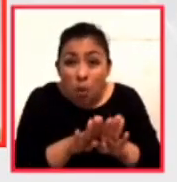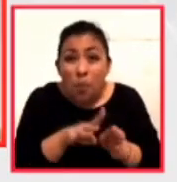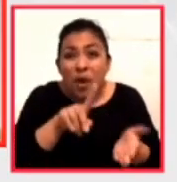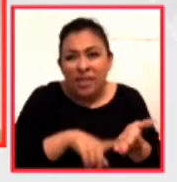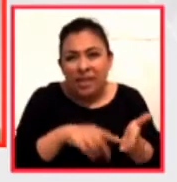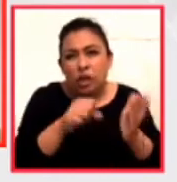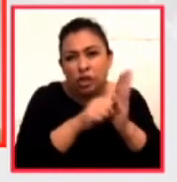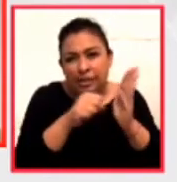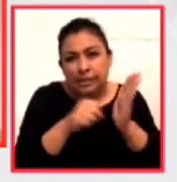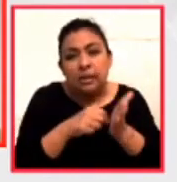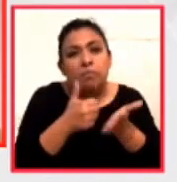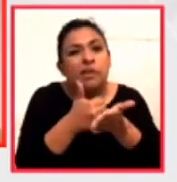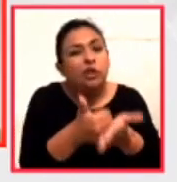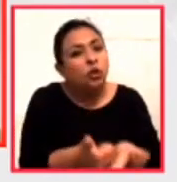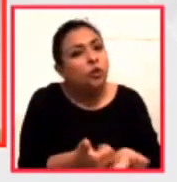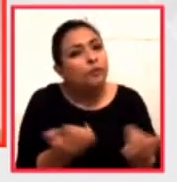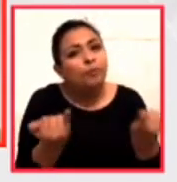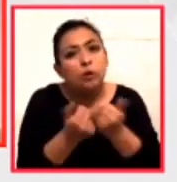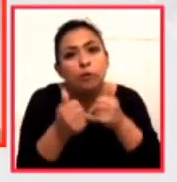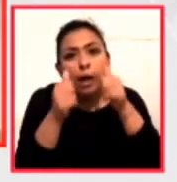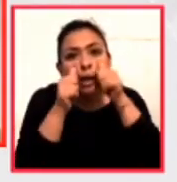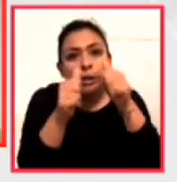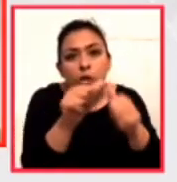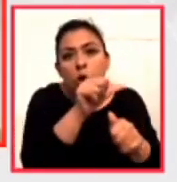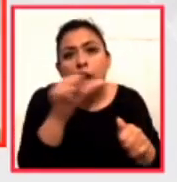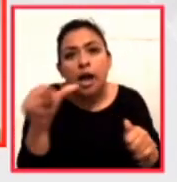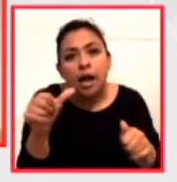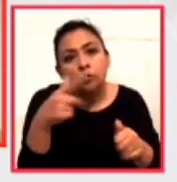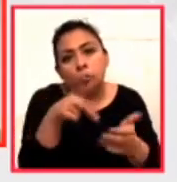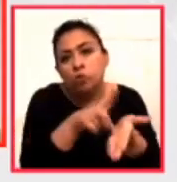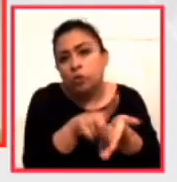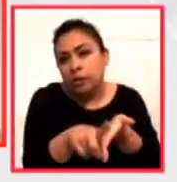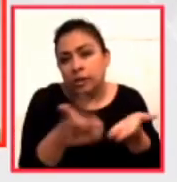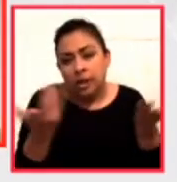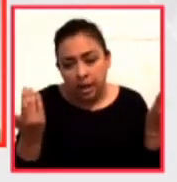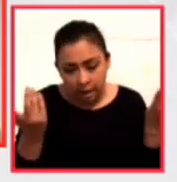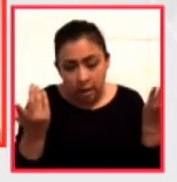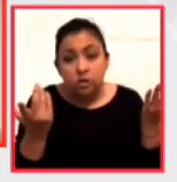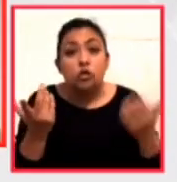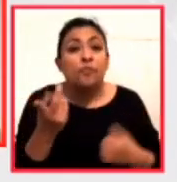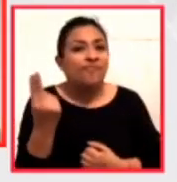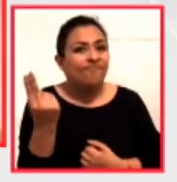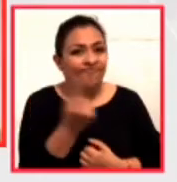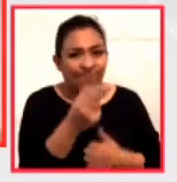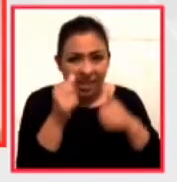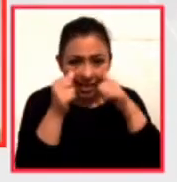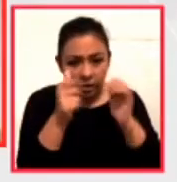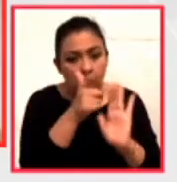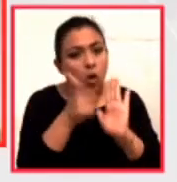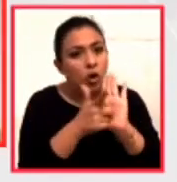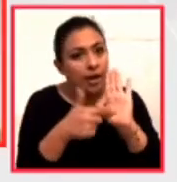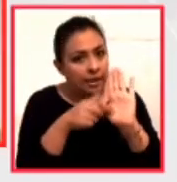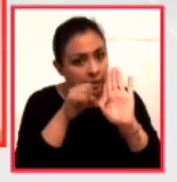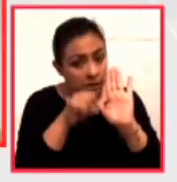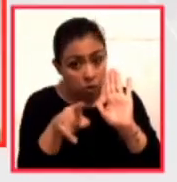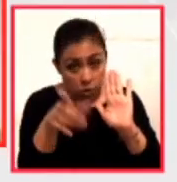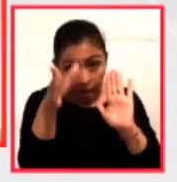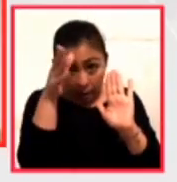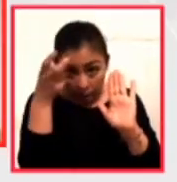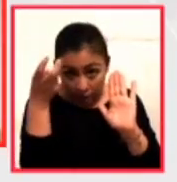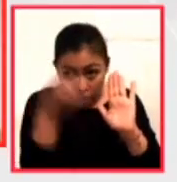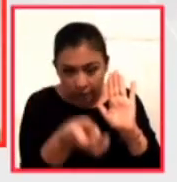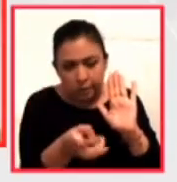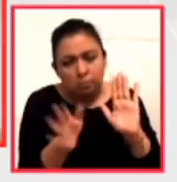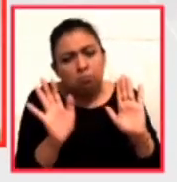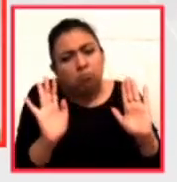sistema de ayuda atiende también al Estado de Derecho, donde hay que atender a la ley y si tú estás de acuerdo en esta, por